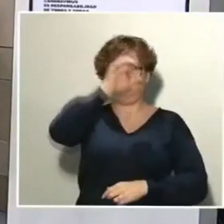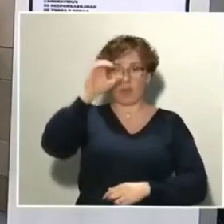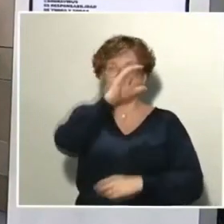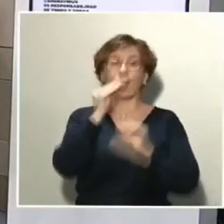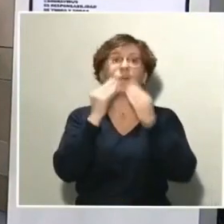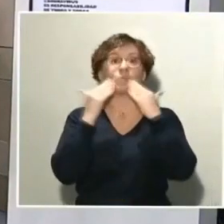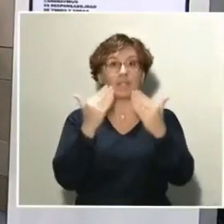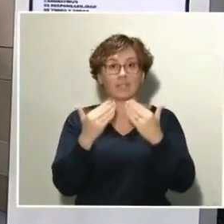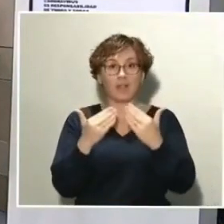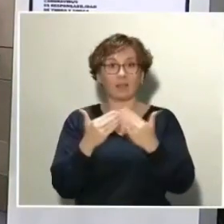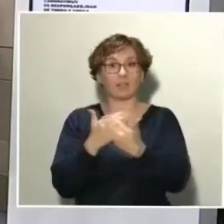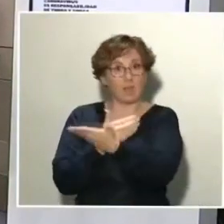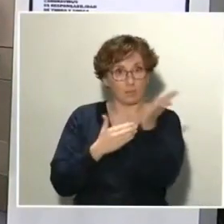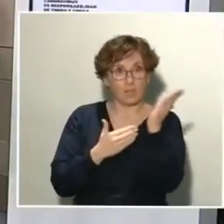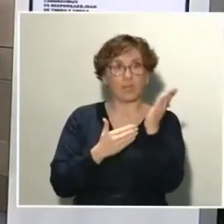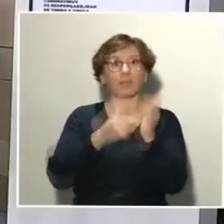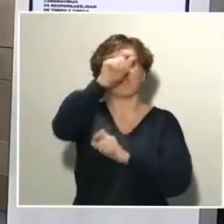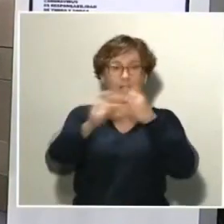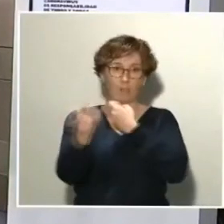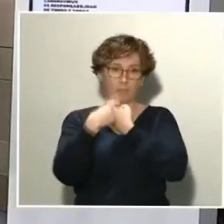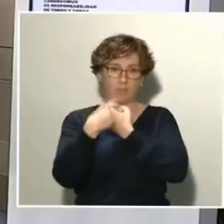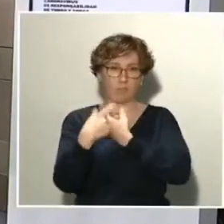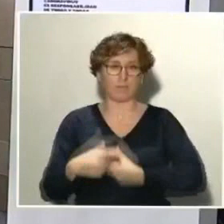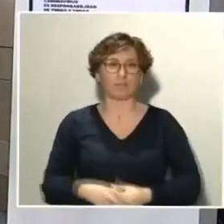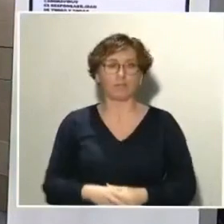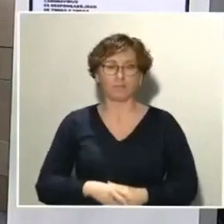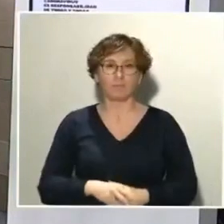ustedes y gracias a todos los participantes. Gracias a Gracias.